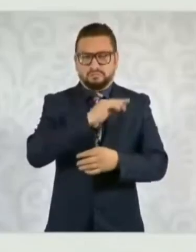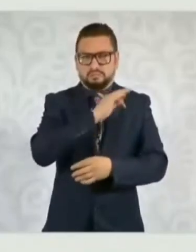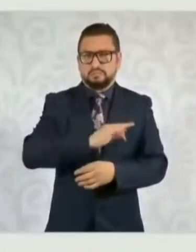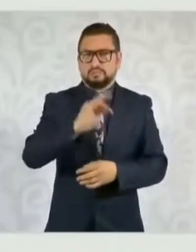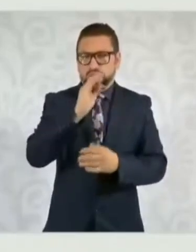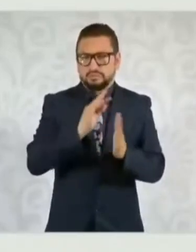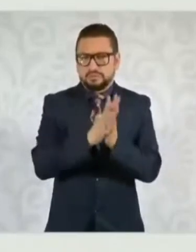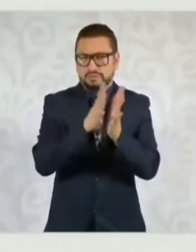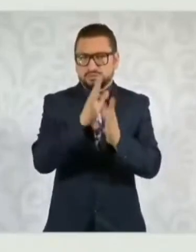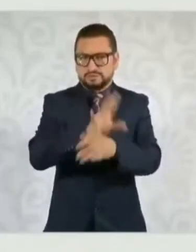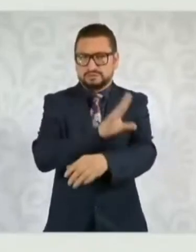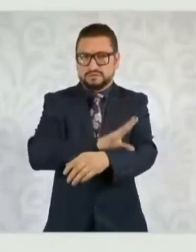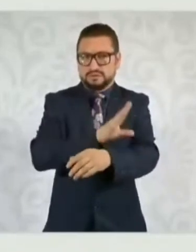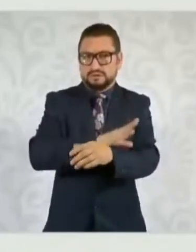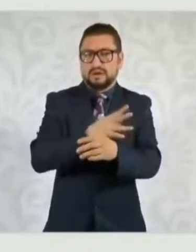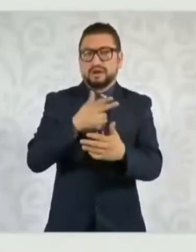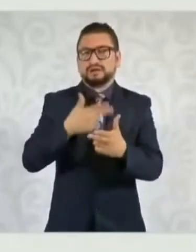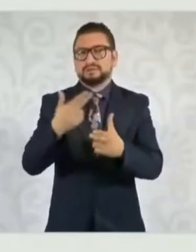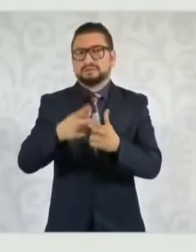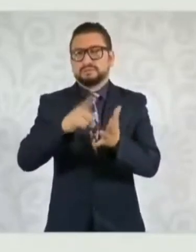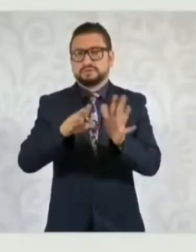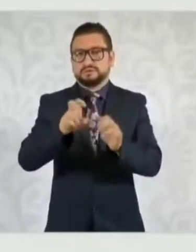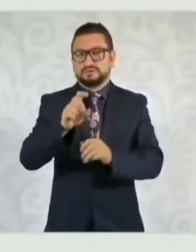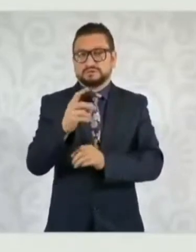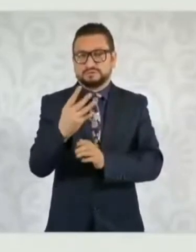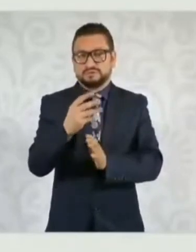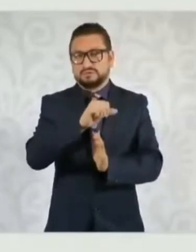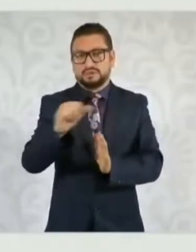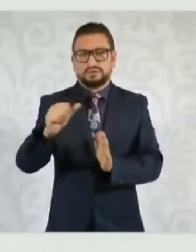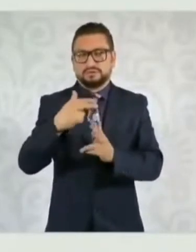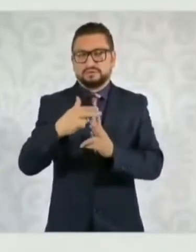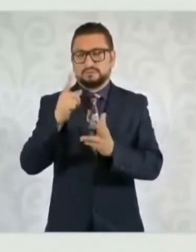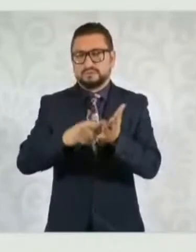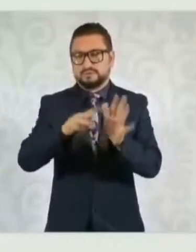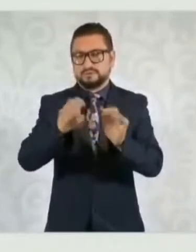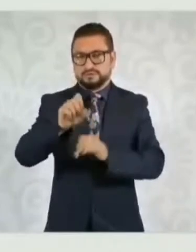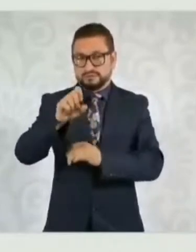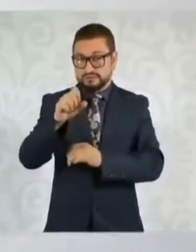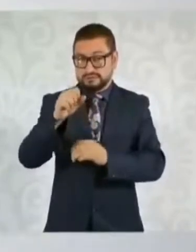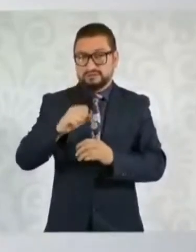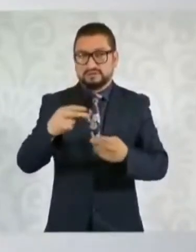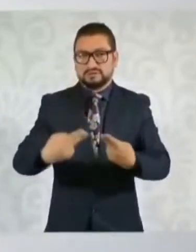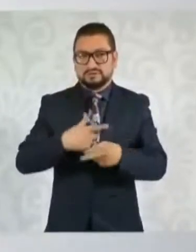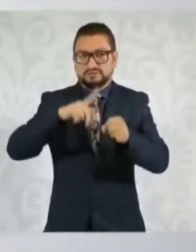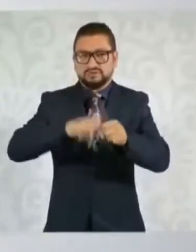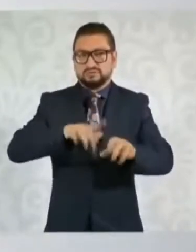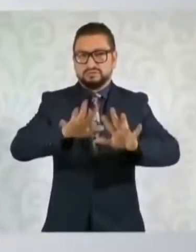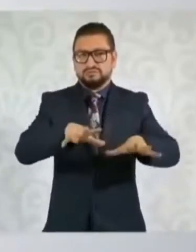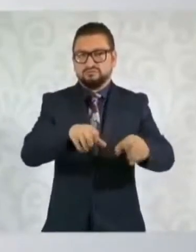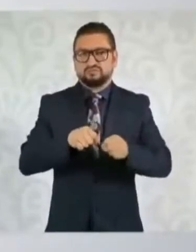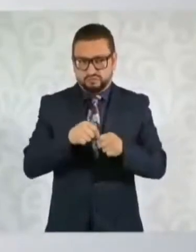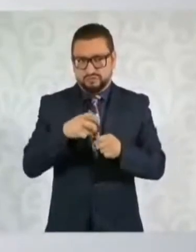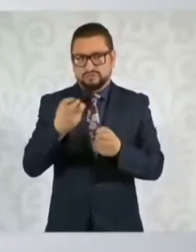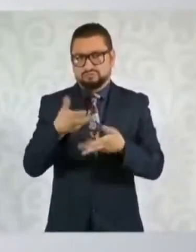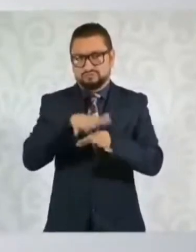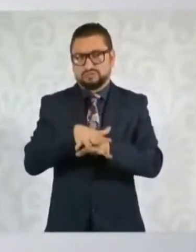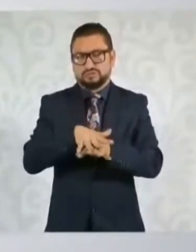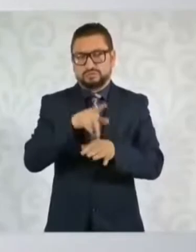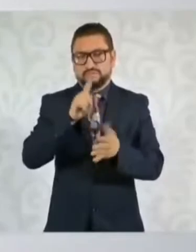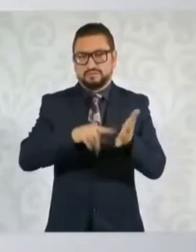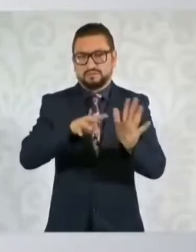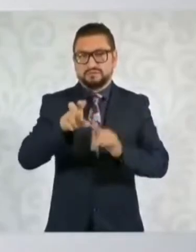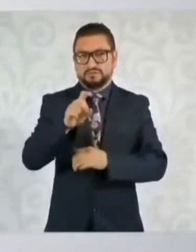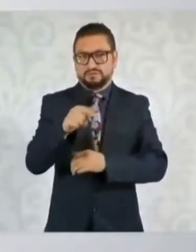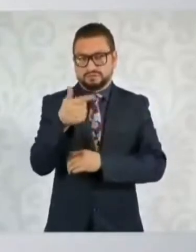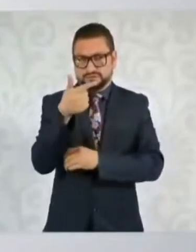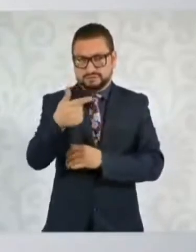del 34 hasta 1960, que se da la nacionalización, se da un esquema mixto. En 1937